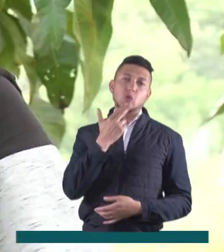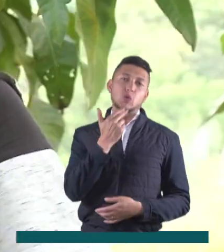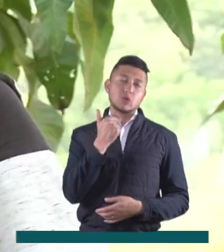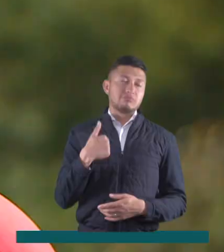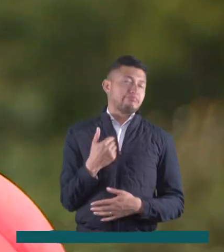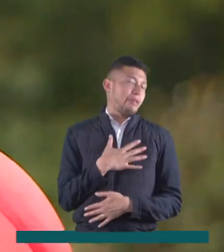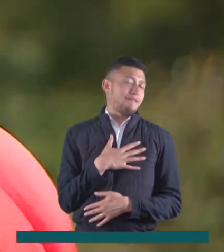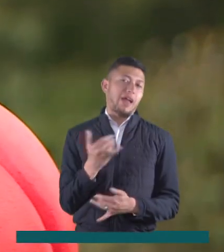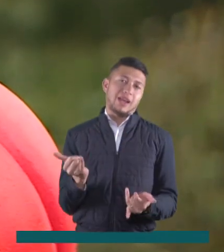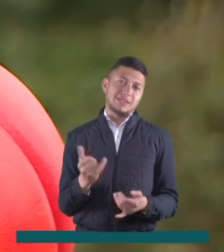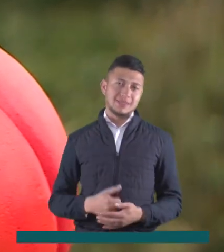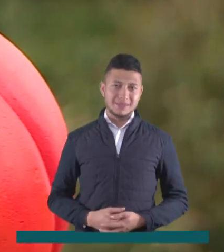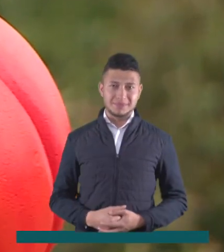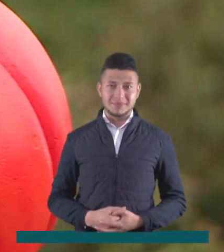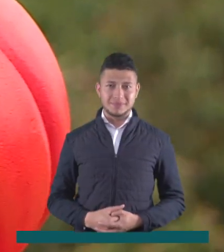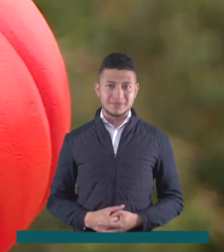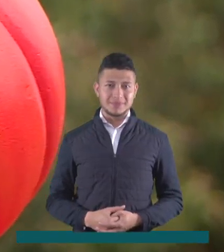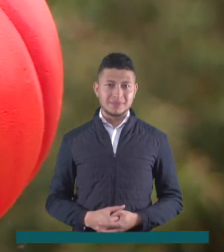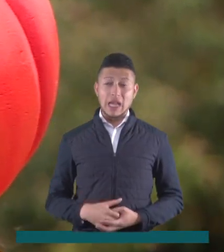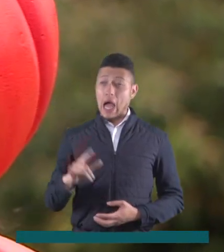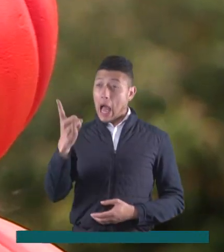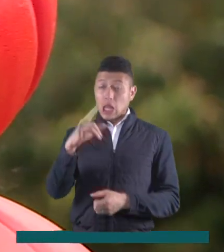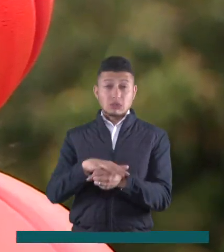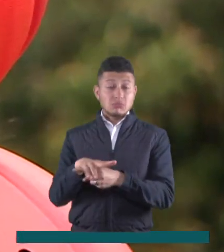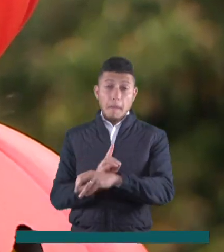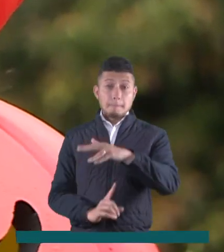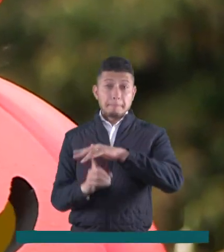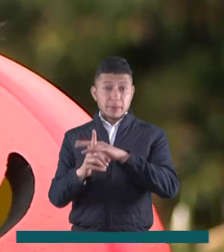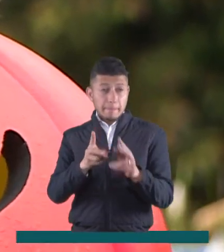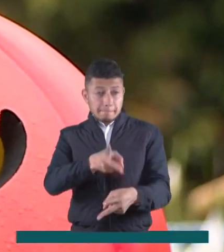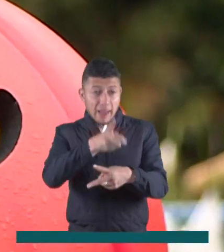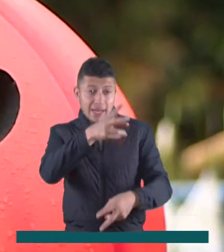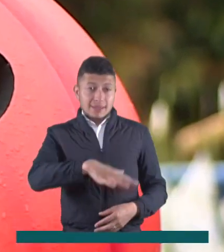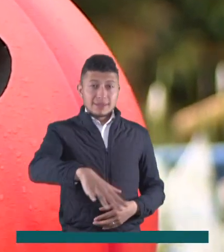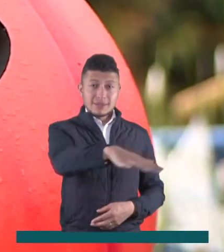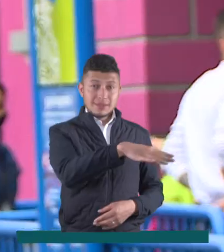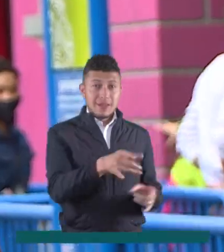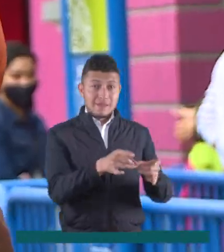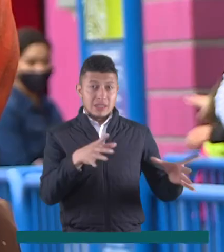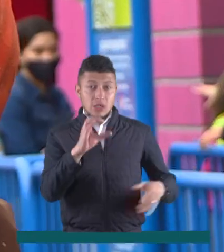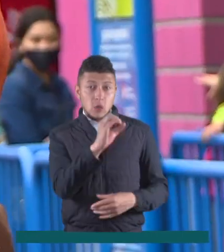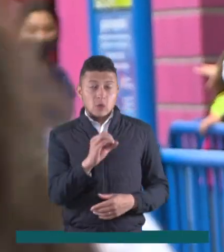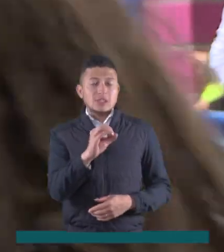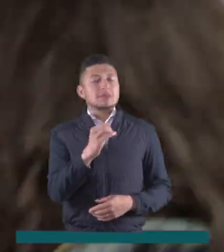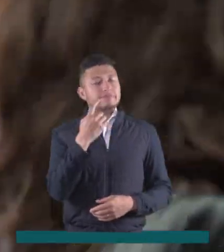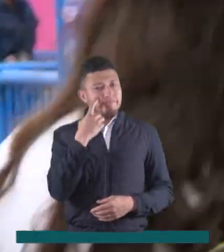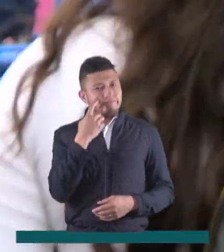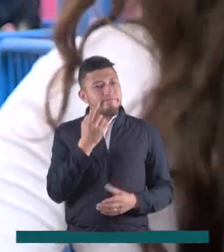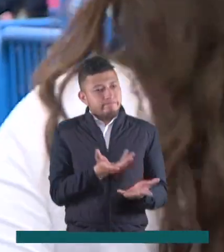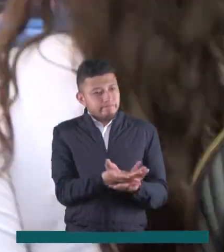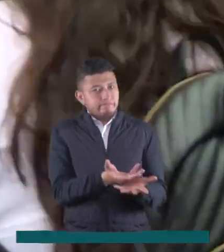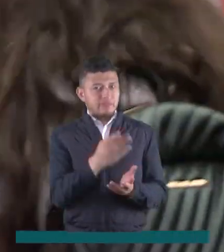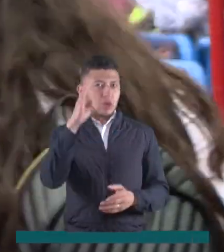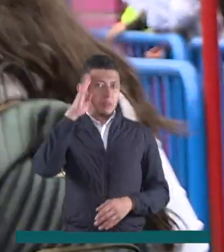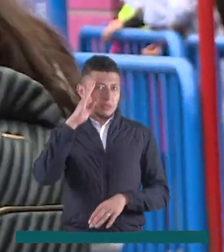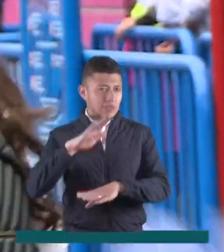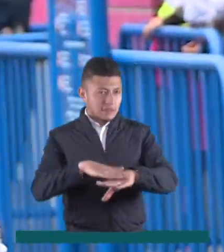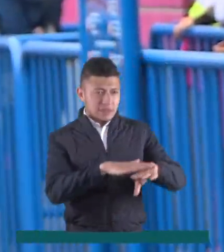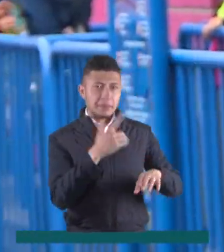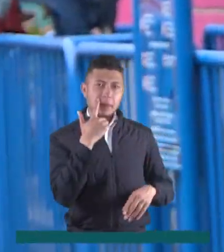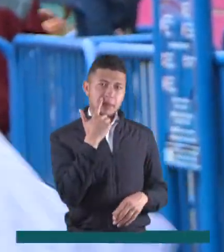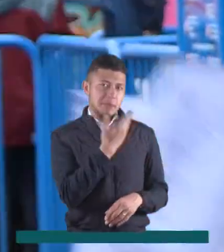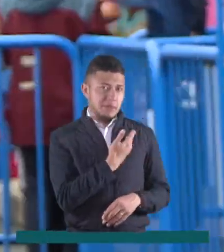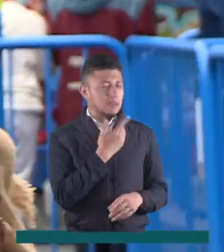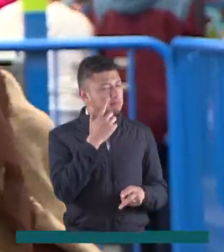dulces a la casa. Me pongo feliz. Para evitar cualquier hecho que pueda generar inseguridad durante esta fecha, la policía recomienda ciertas